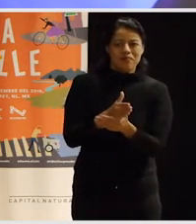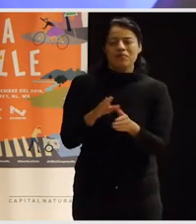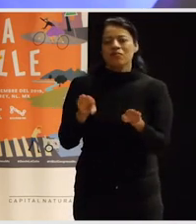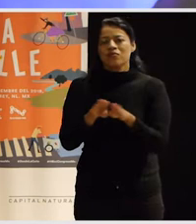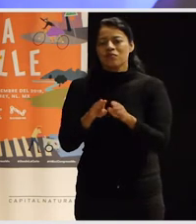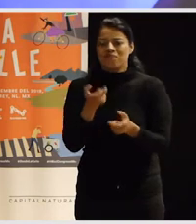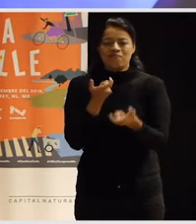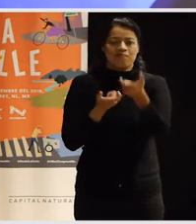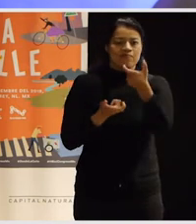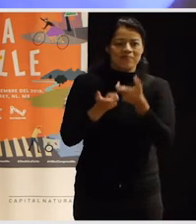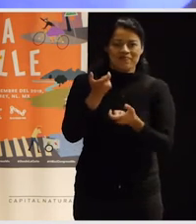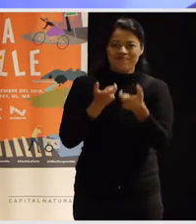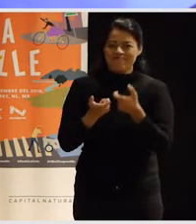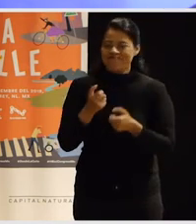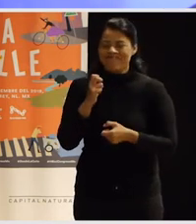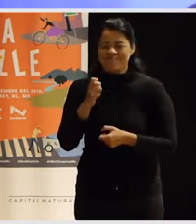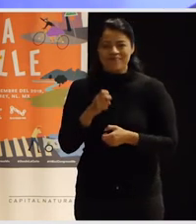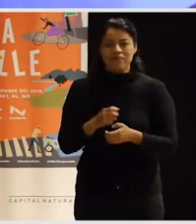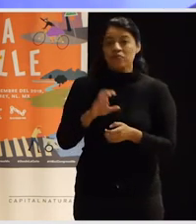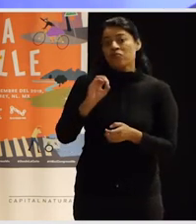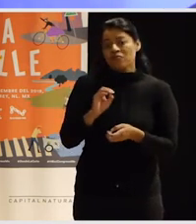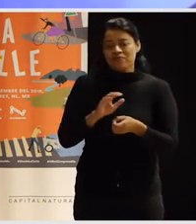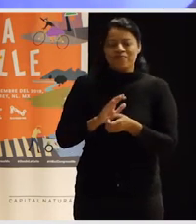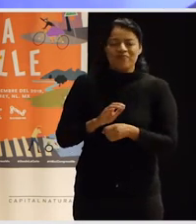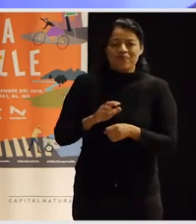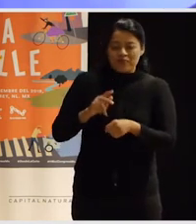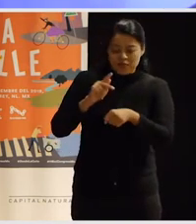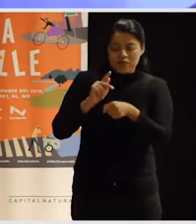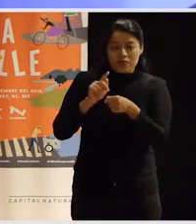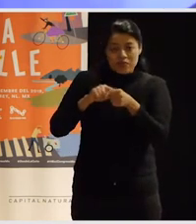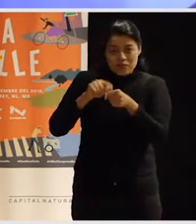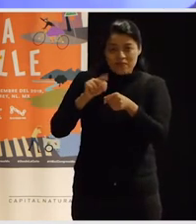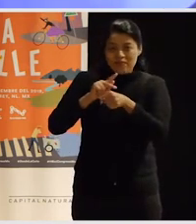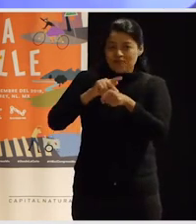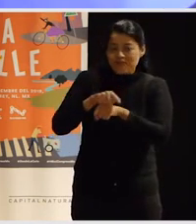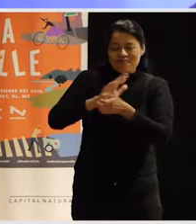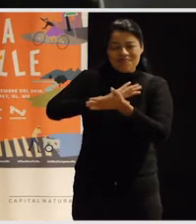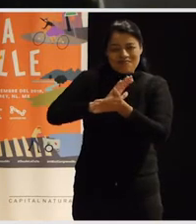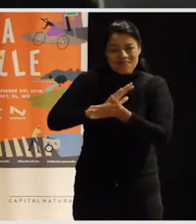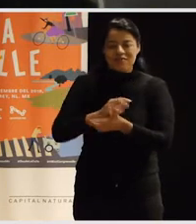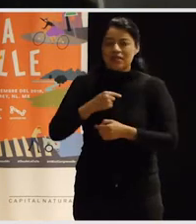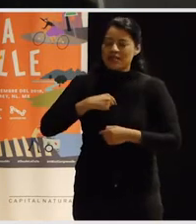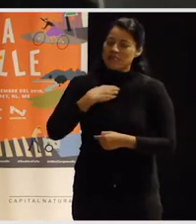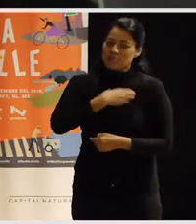capitalismo y el racismo. Entonces yo celebro muchísimo que